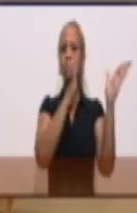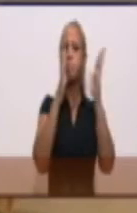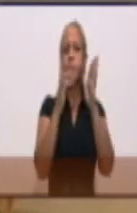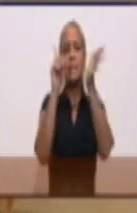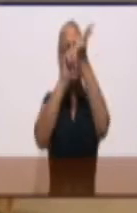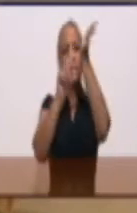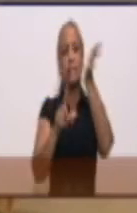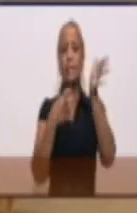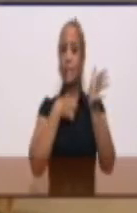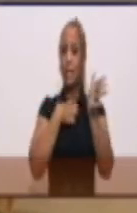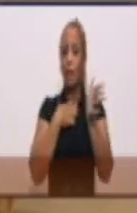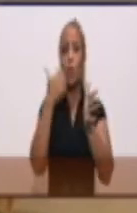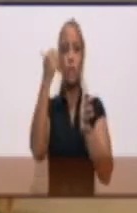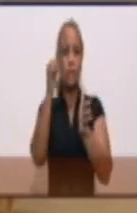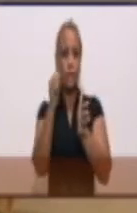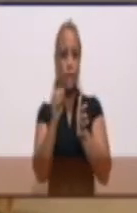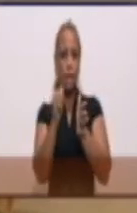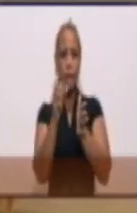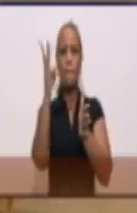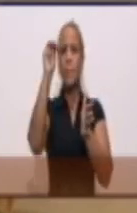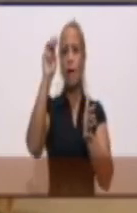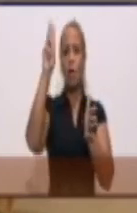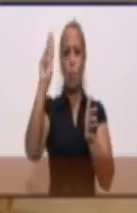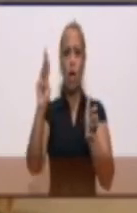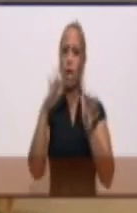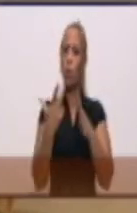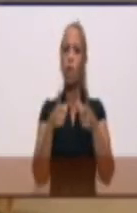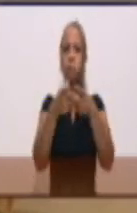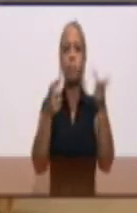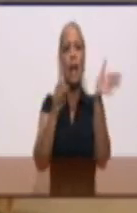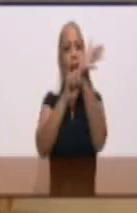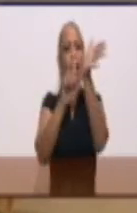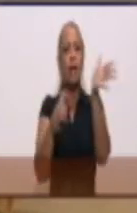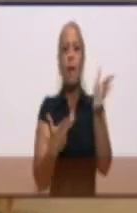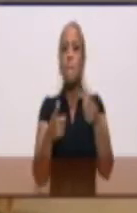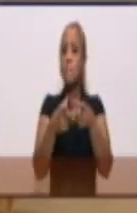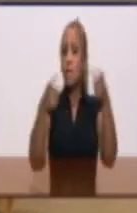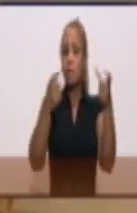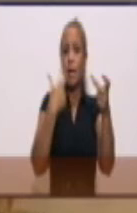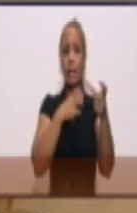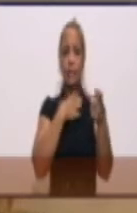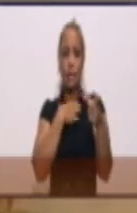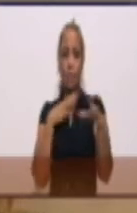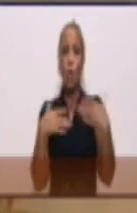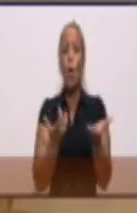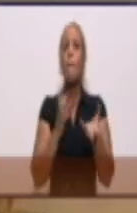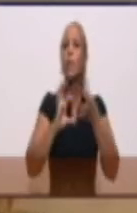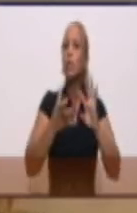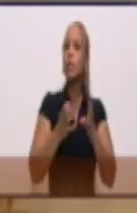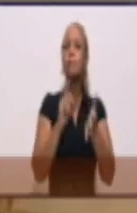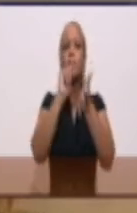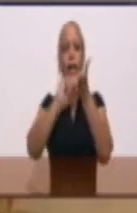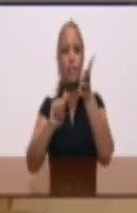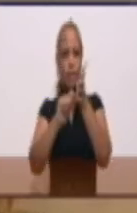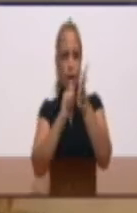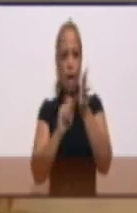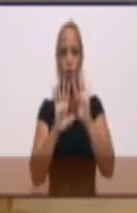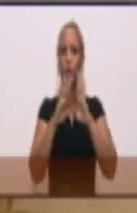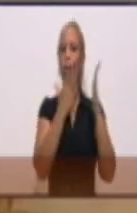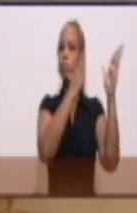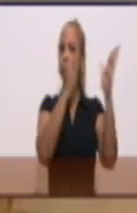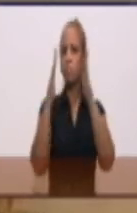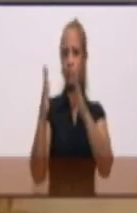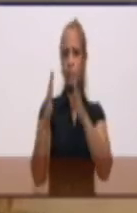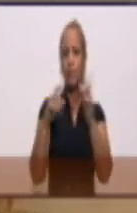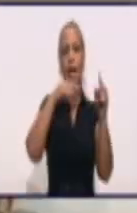Hoy tenemos 10 megawatts en este momento, que no es la carga máxima que hemos previsto. De todas formas, están planificados los bloques que hemos dicho en la